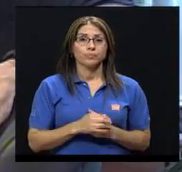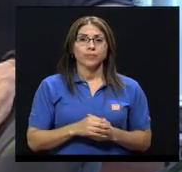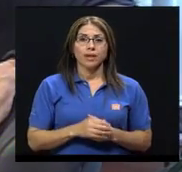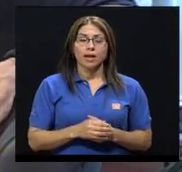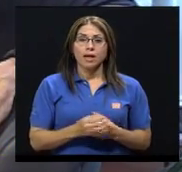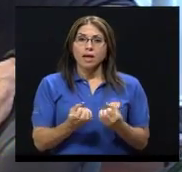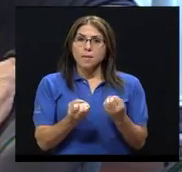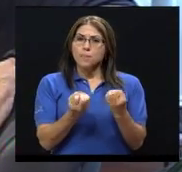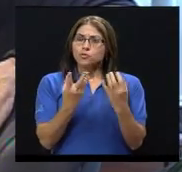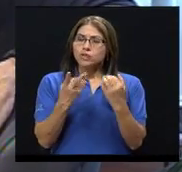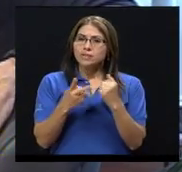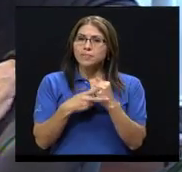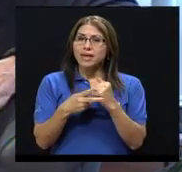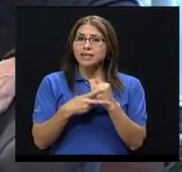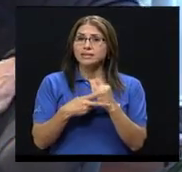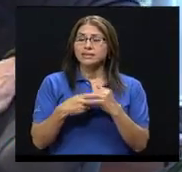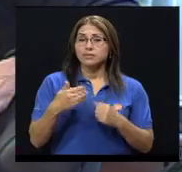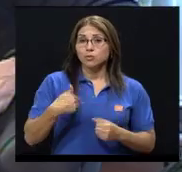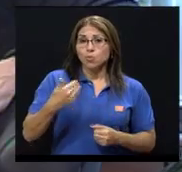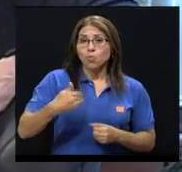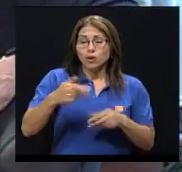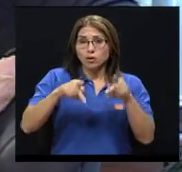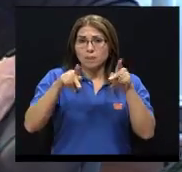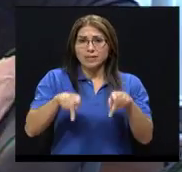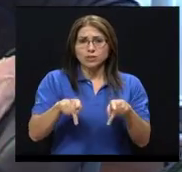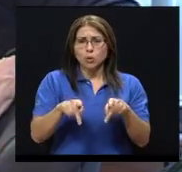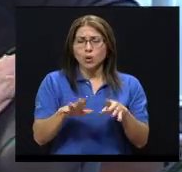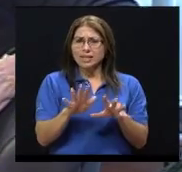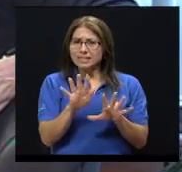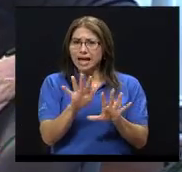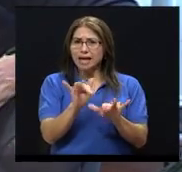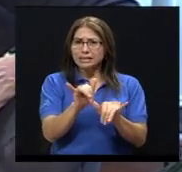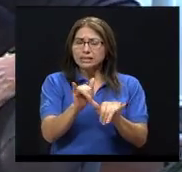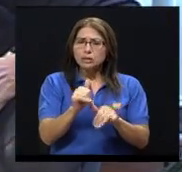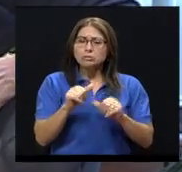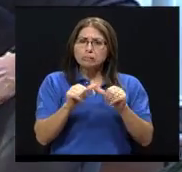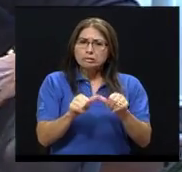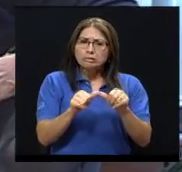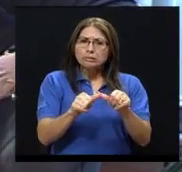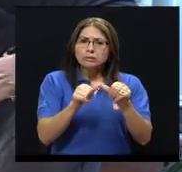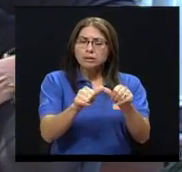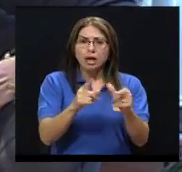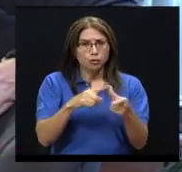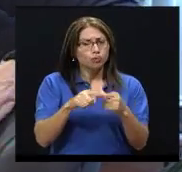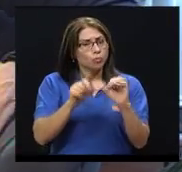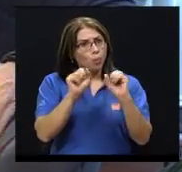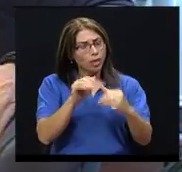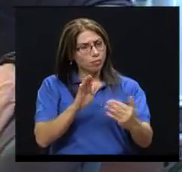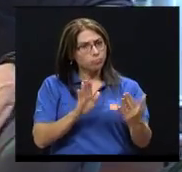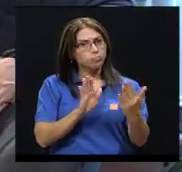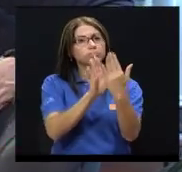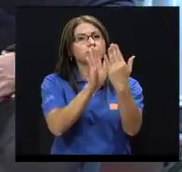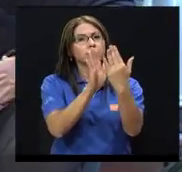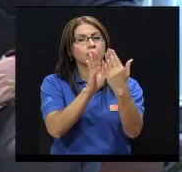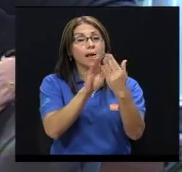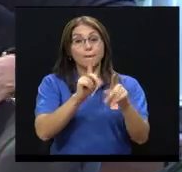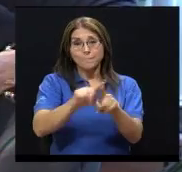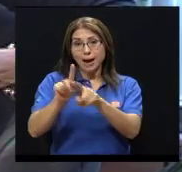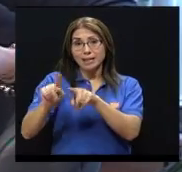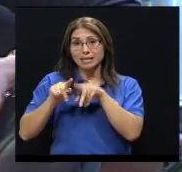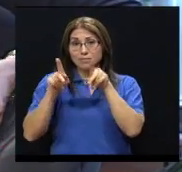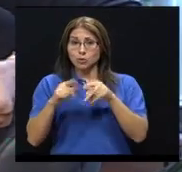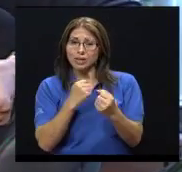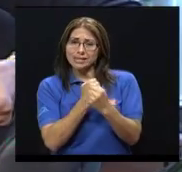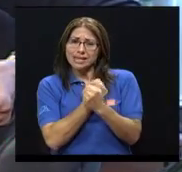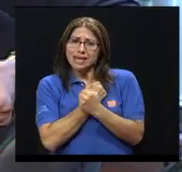Bueno, muchas veces cuando la persona está muy resistente pues lo que se llama una confrontación, ¿verdad? Como que varias personas